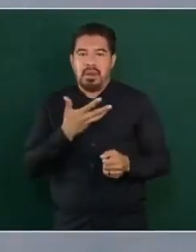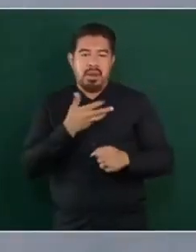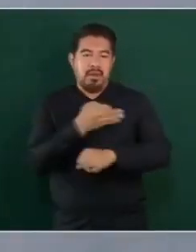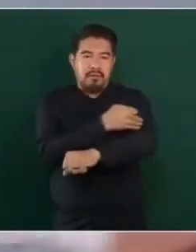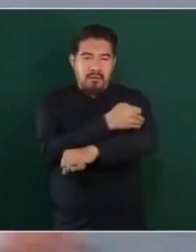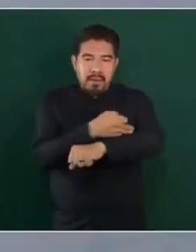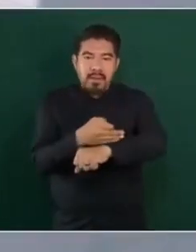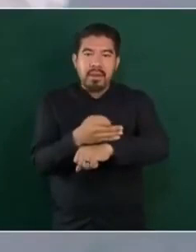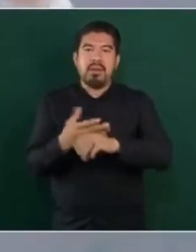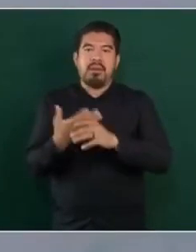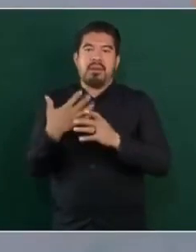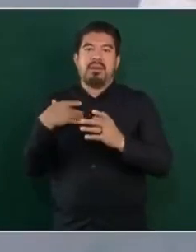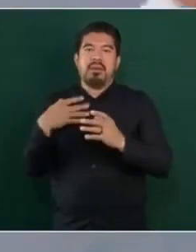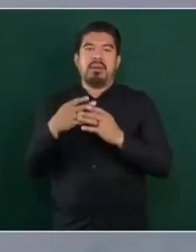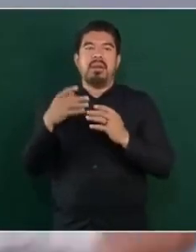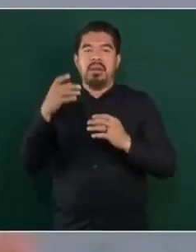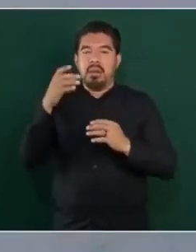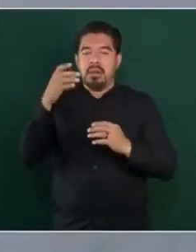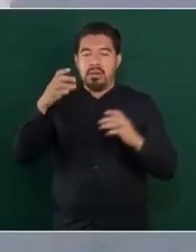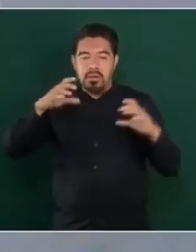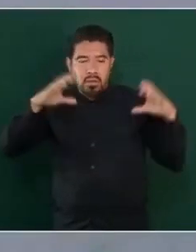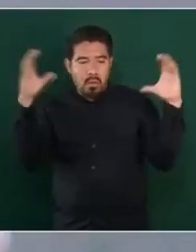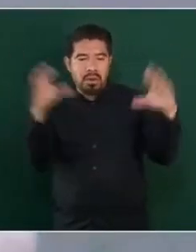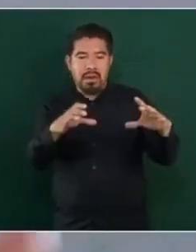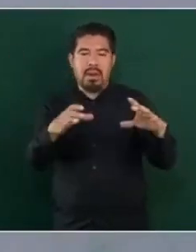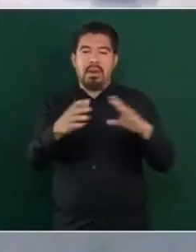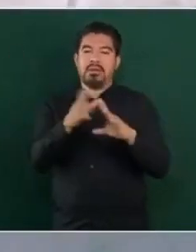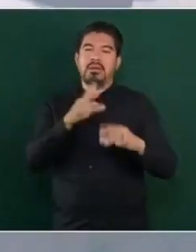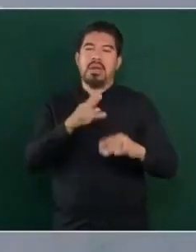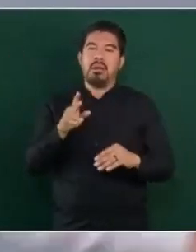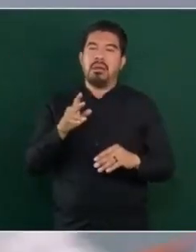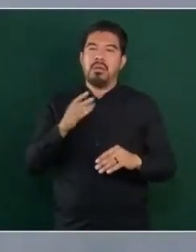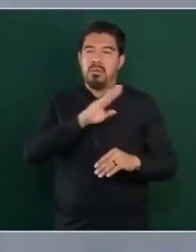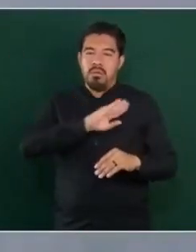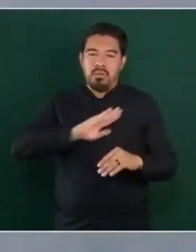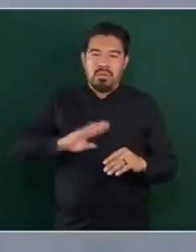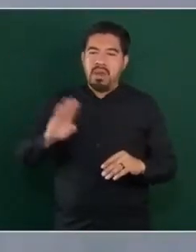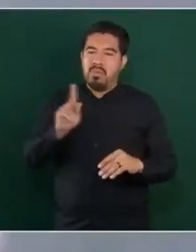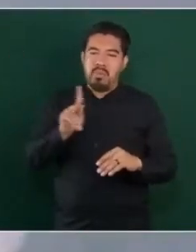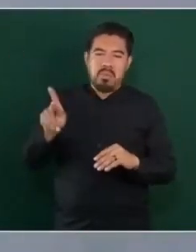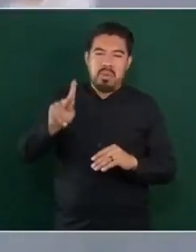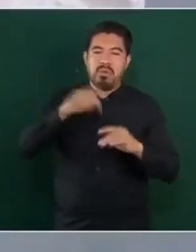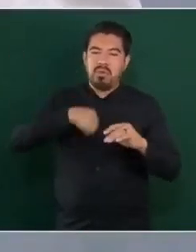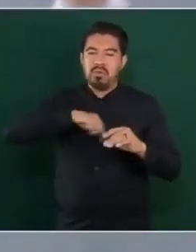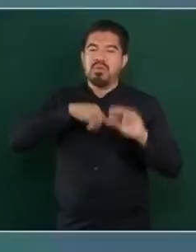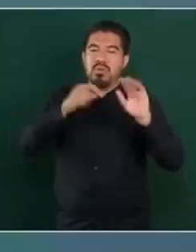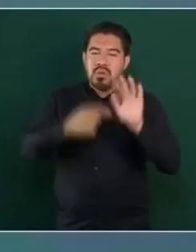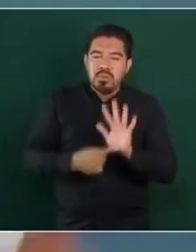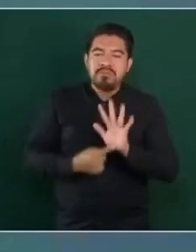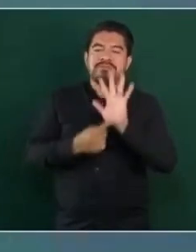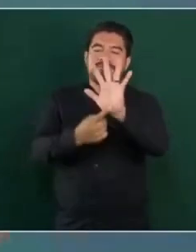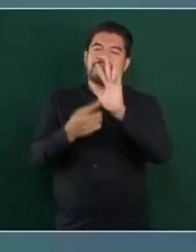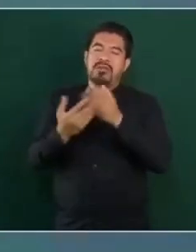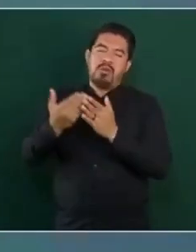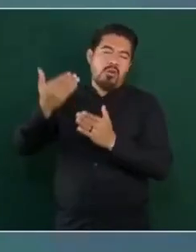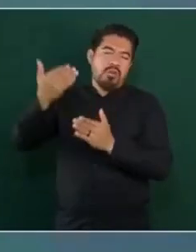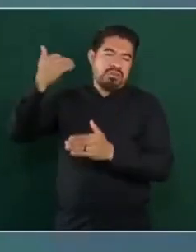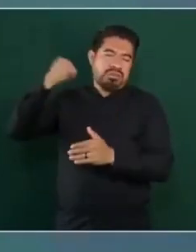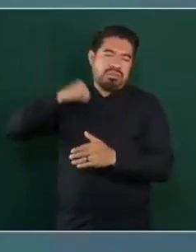familias, en las comunidades, en los pueblos, eso es lo que hay que exaltar, porque eso viene de lejos,